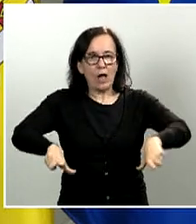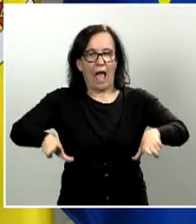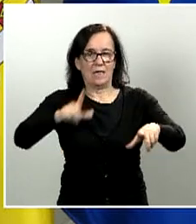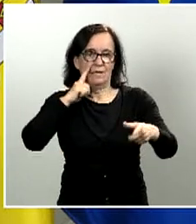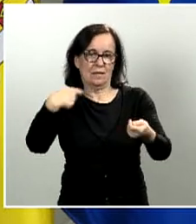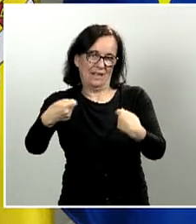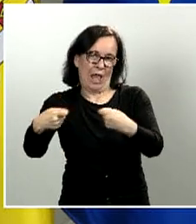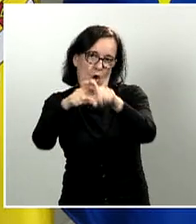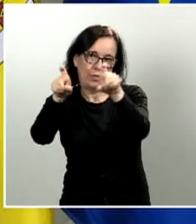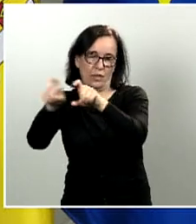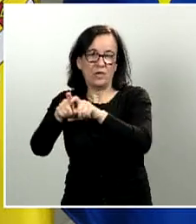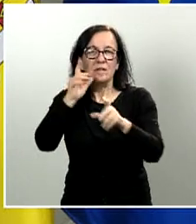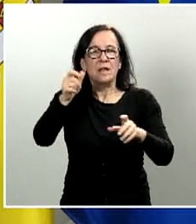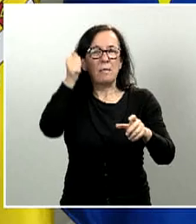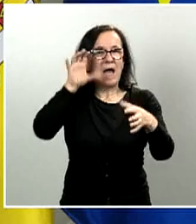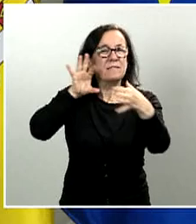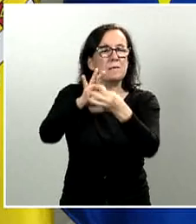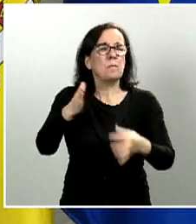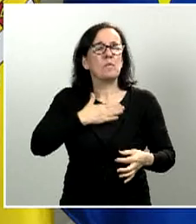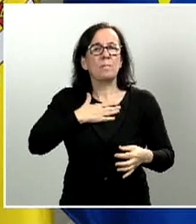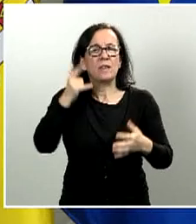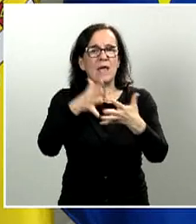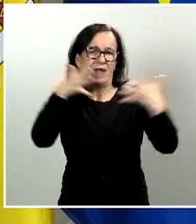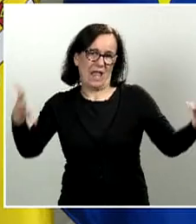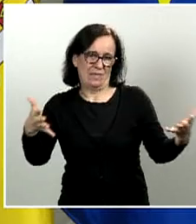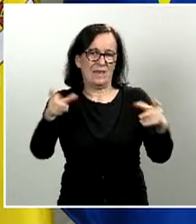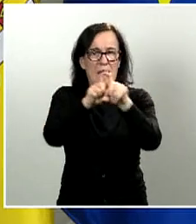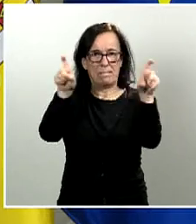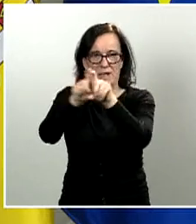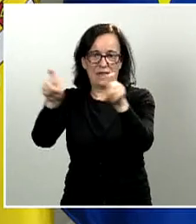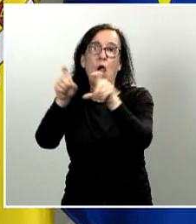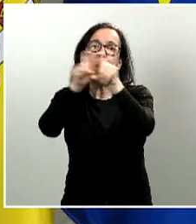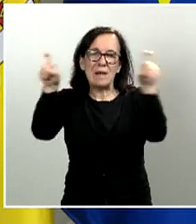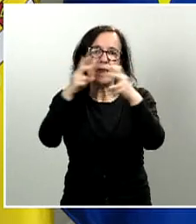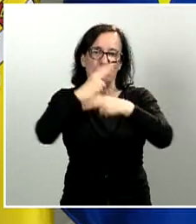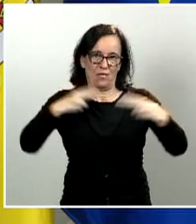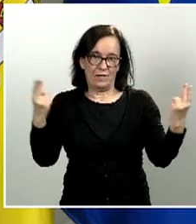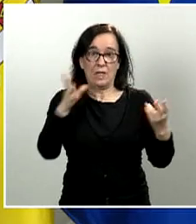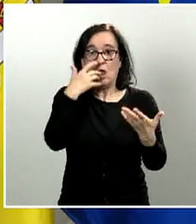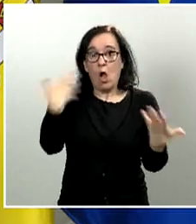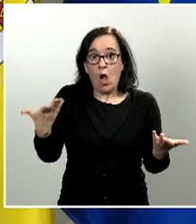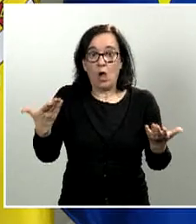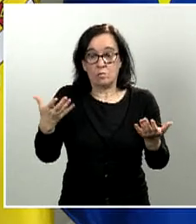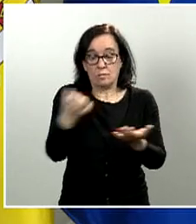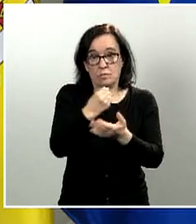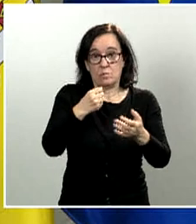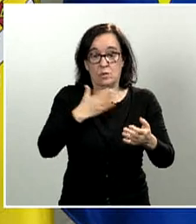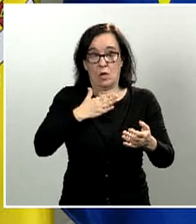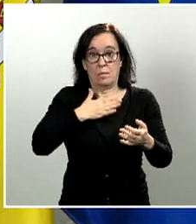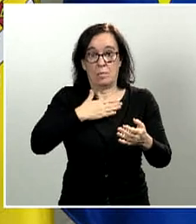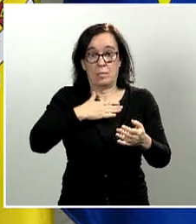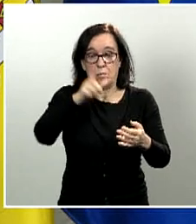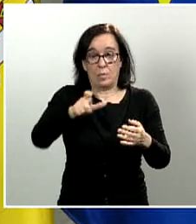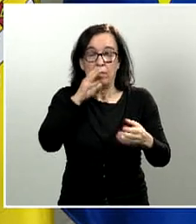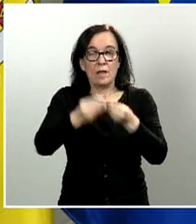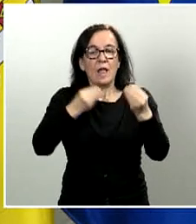aquellos que sean propiedad de grandes tenedores o empresas públicas. En el caso de otro tipo de propietarios, se facilita el uso de la fianza